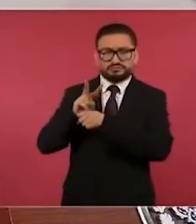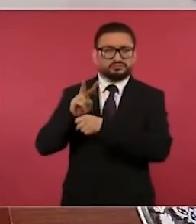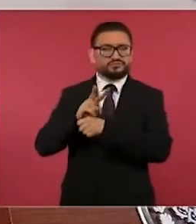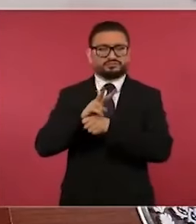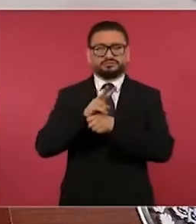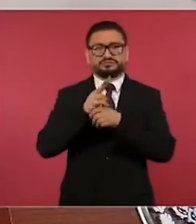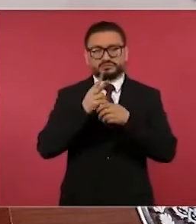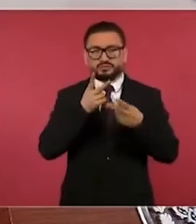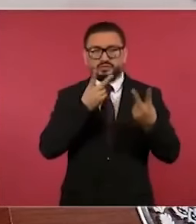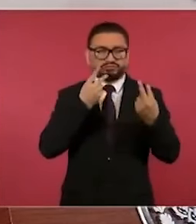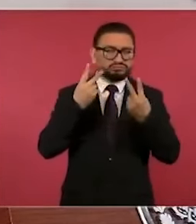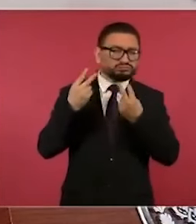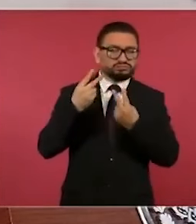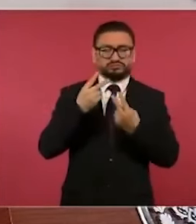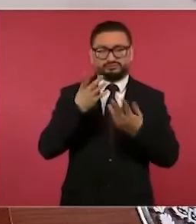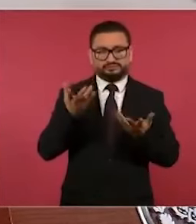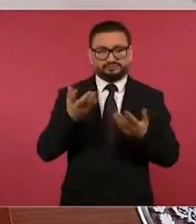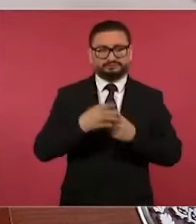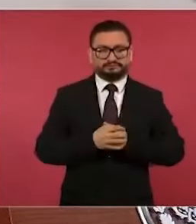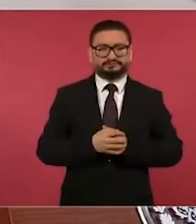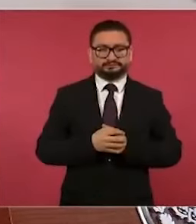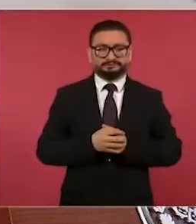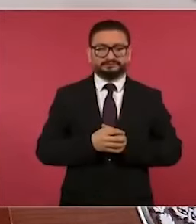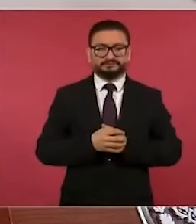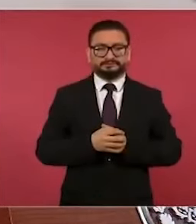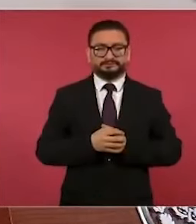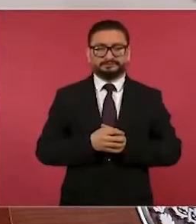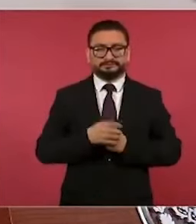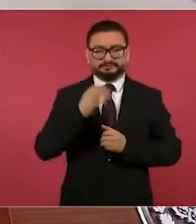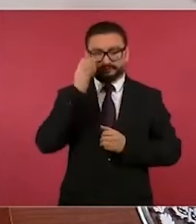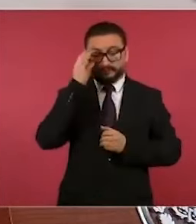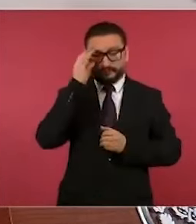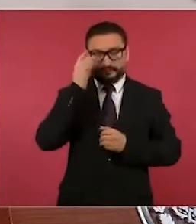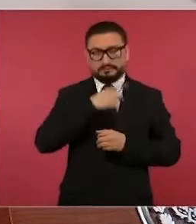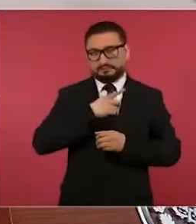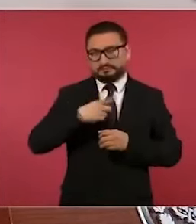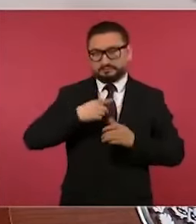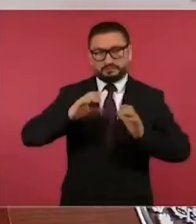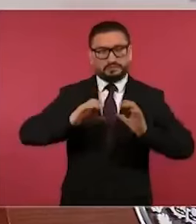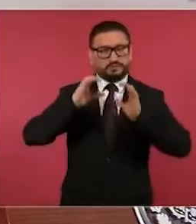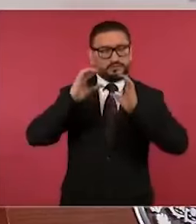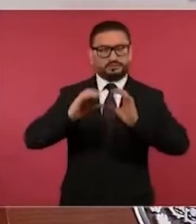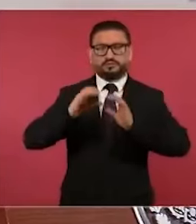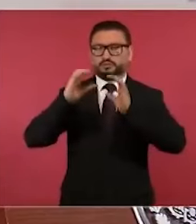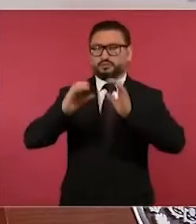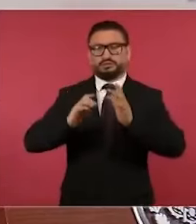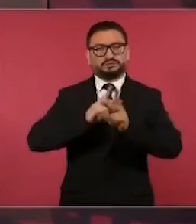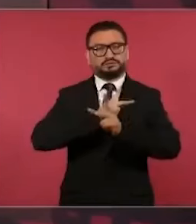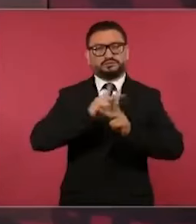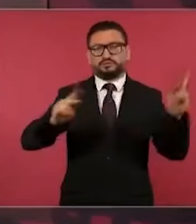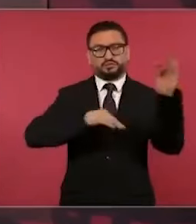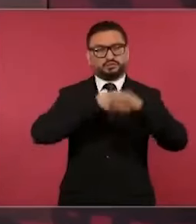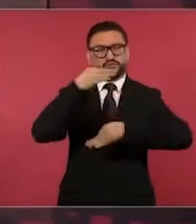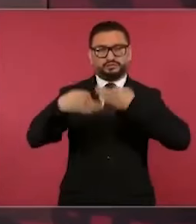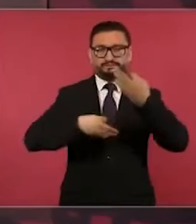cuidando a todos,